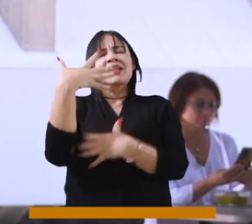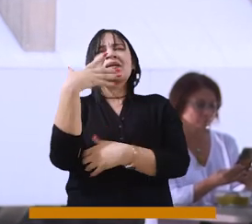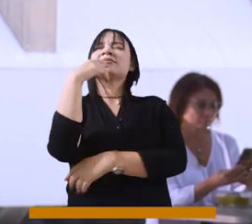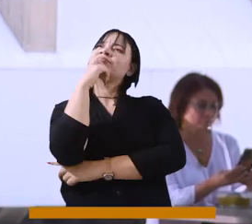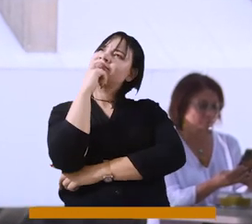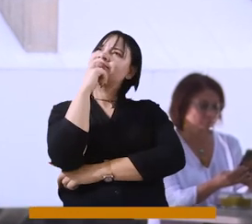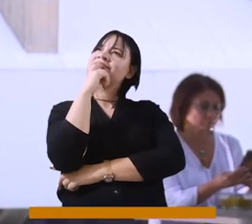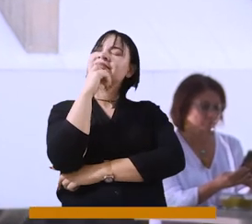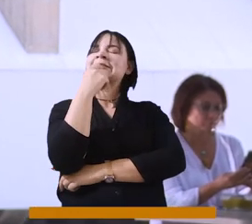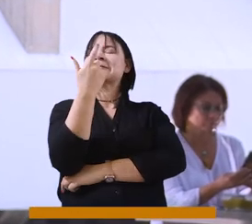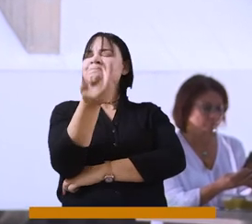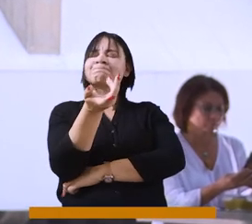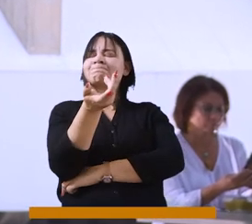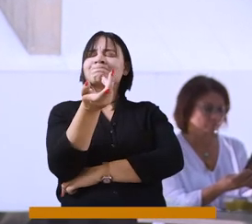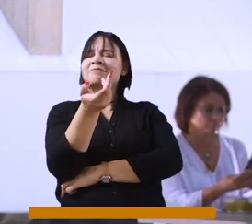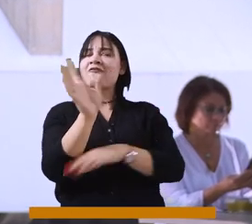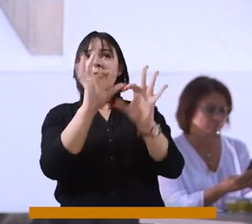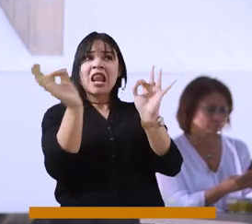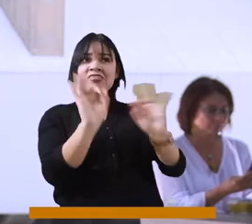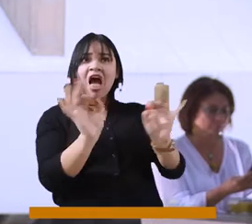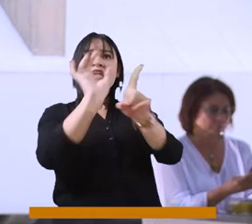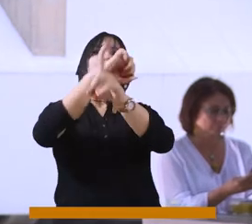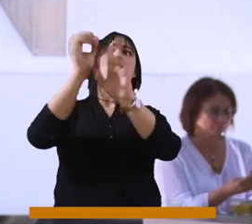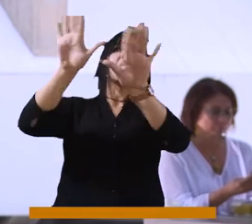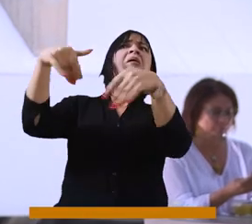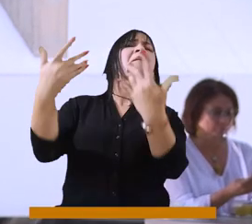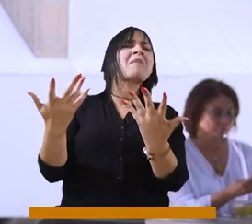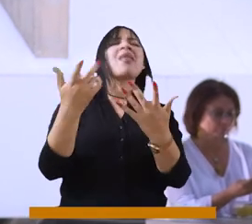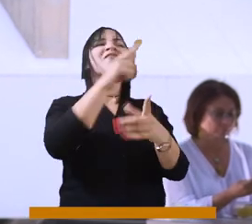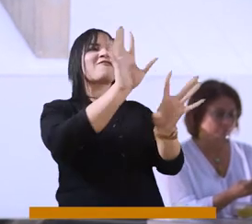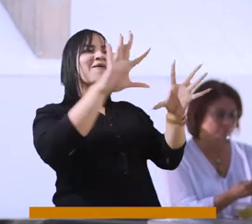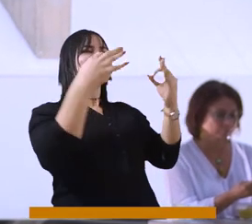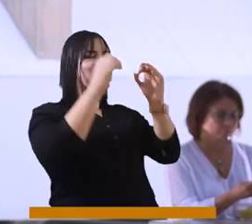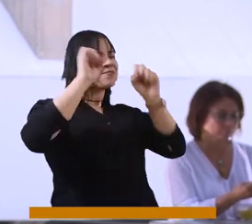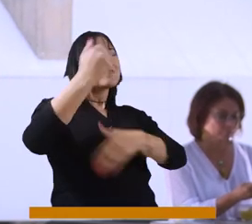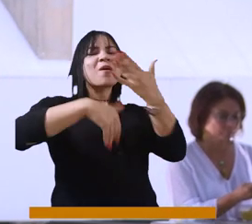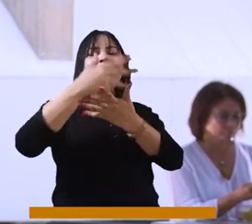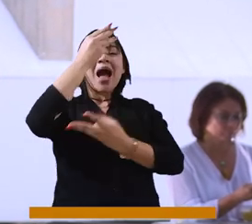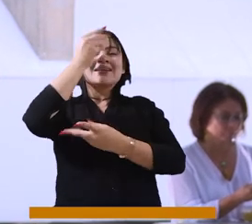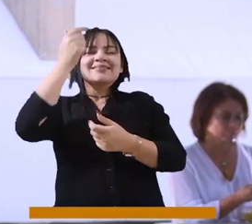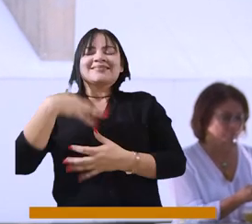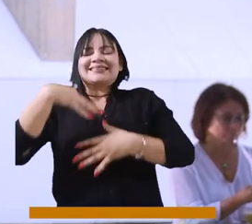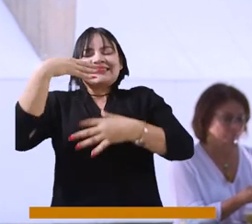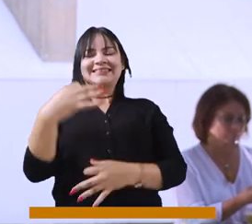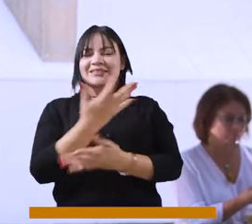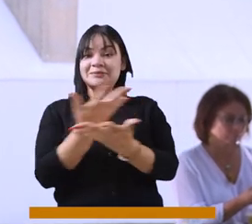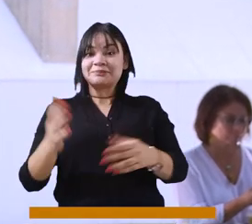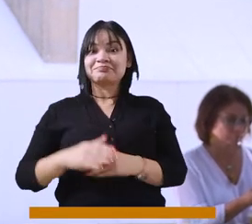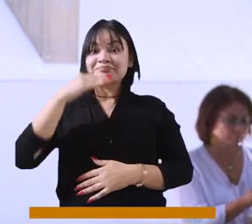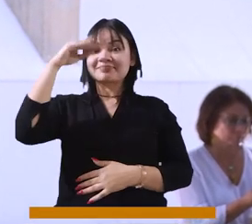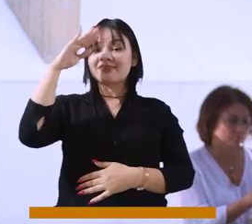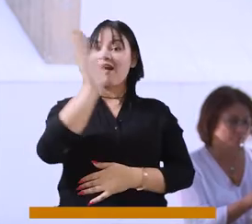diciendo que, diciendo, perdón, que sin familia no hay sociedad, pero que con familia podemos recuperar los valores y principios. Y